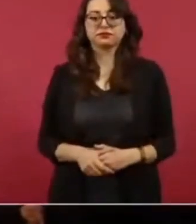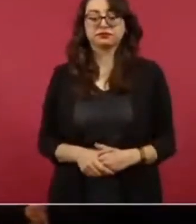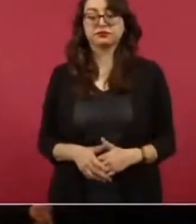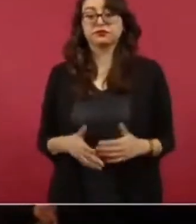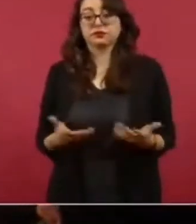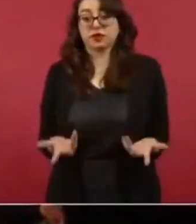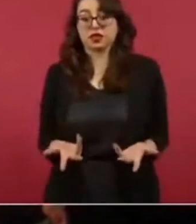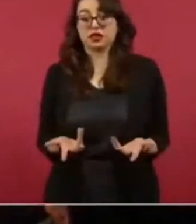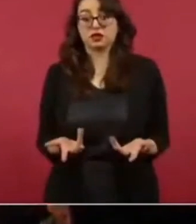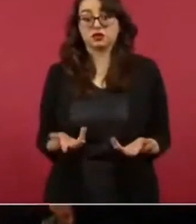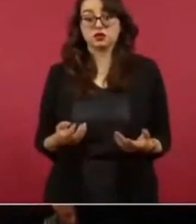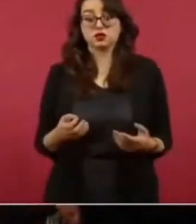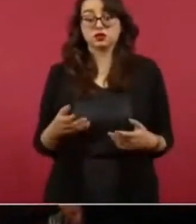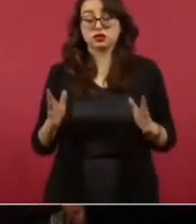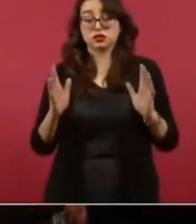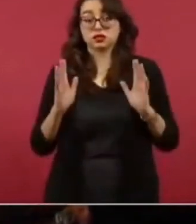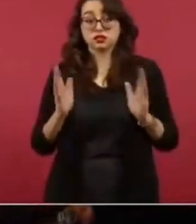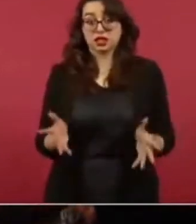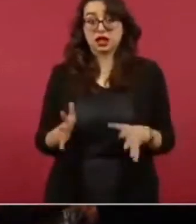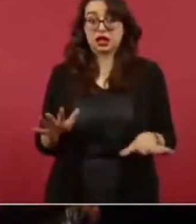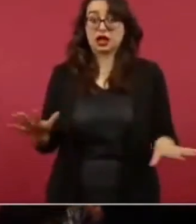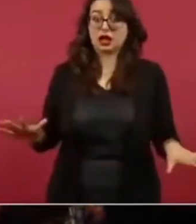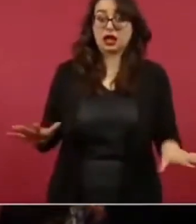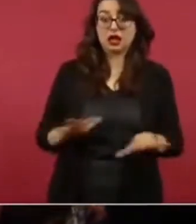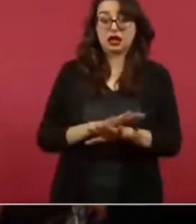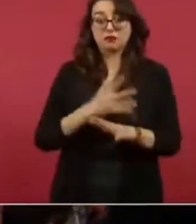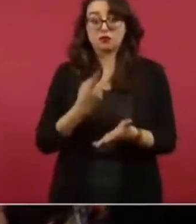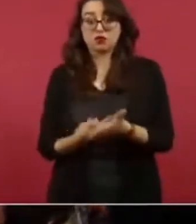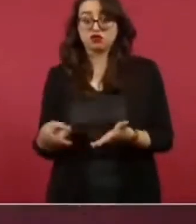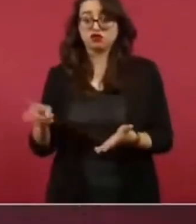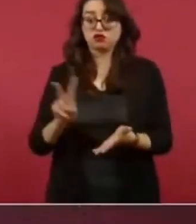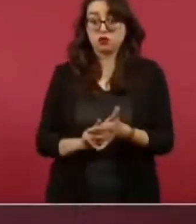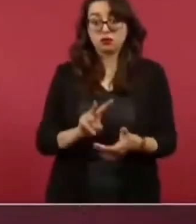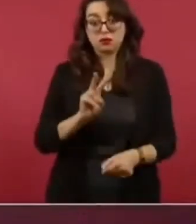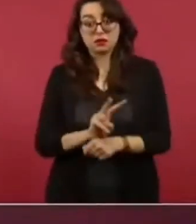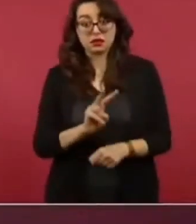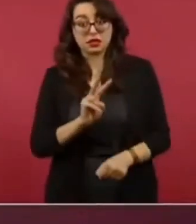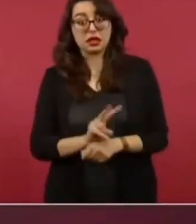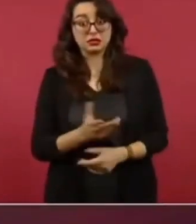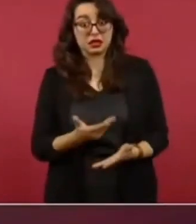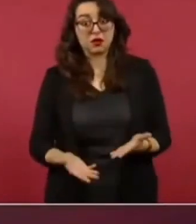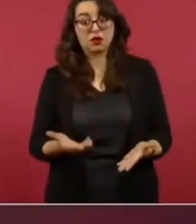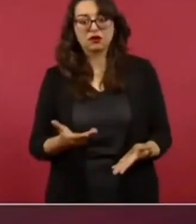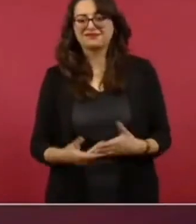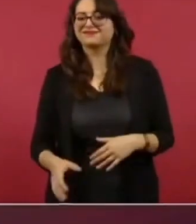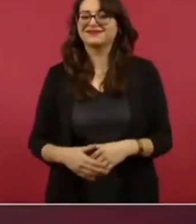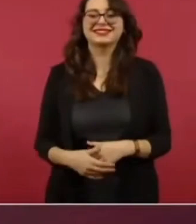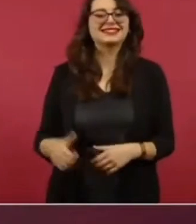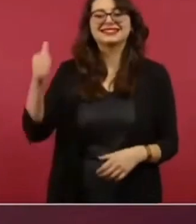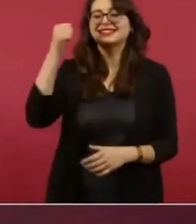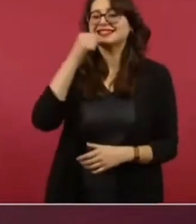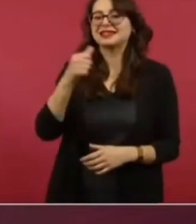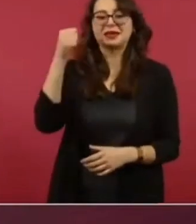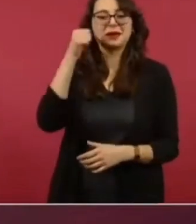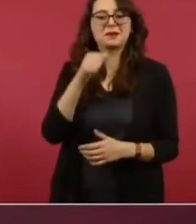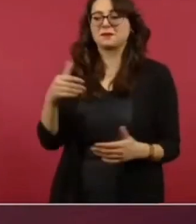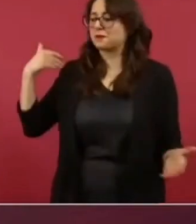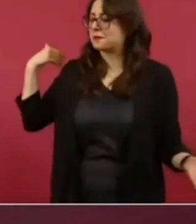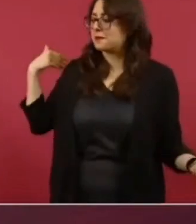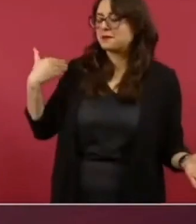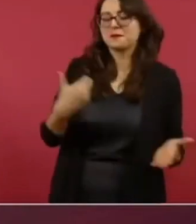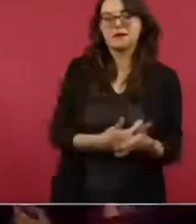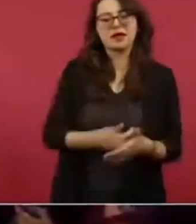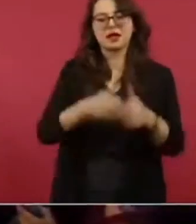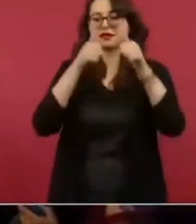reforzaron las medidas? ¿Hubo un cambio tras la tragedia ocurrido? Siempre ha habido una atención permanente del Instituto Nacional de Migración.